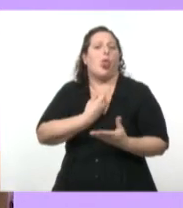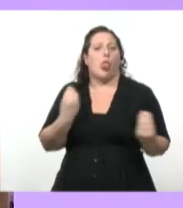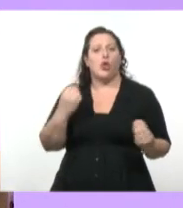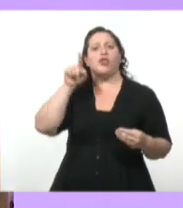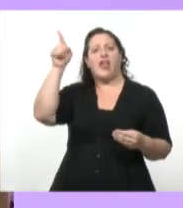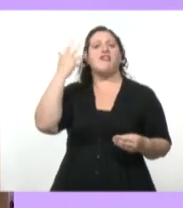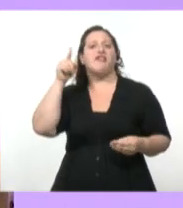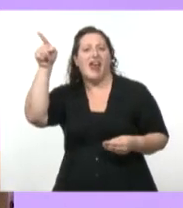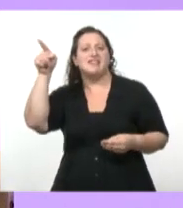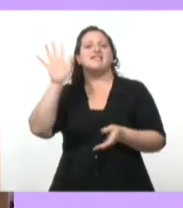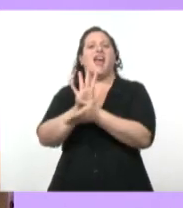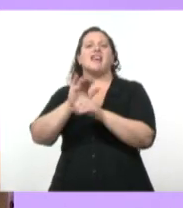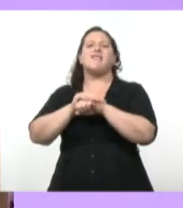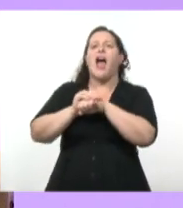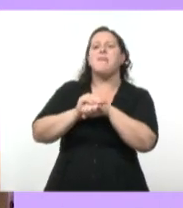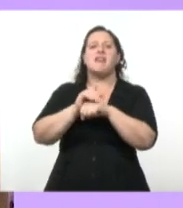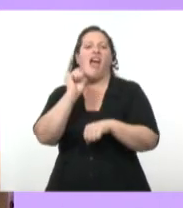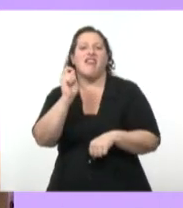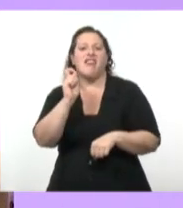Cortázar, de Octavio Paz.